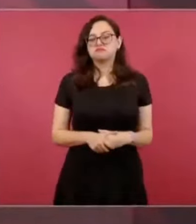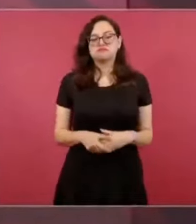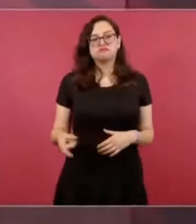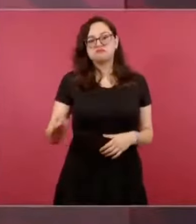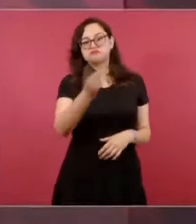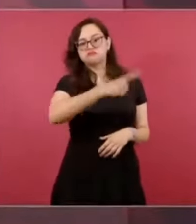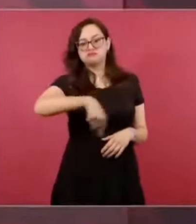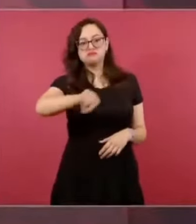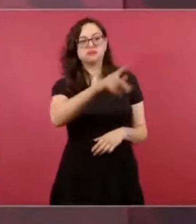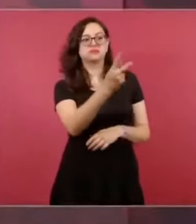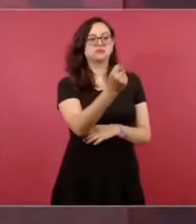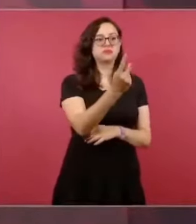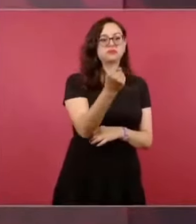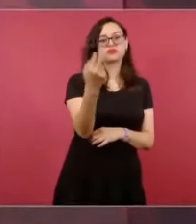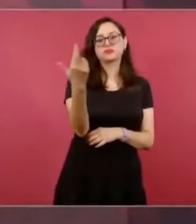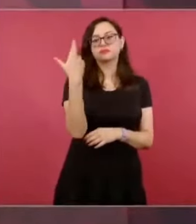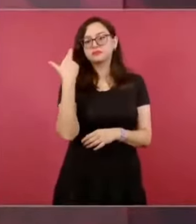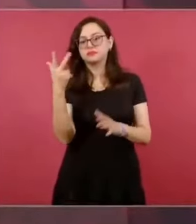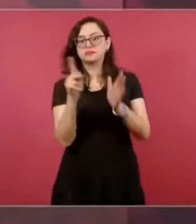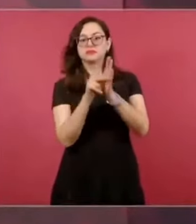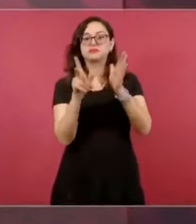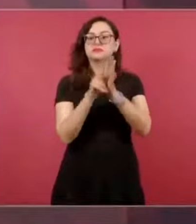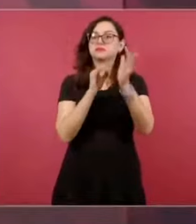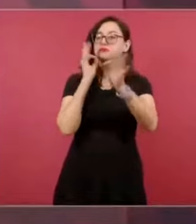que tenían antes.